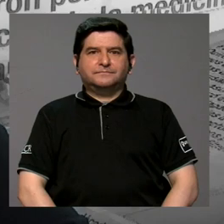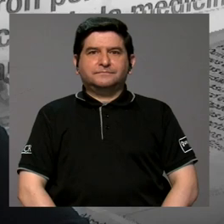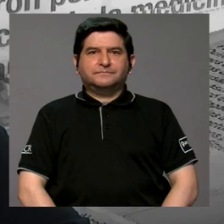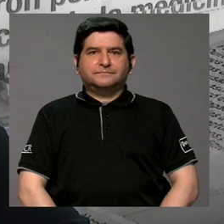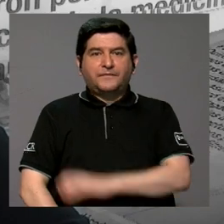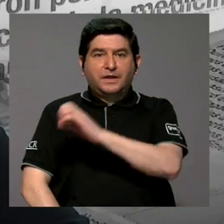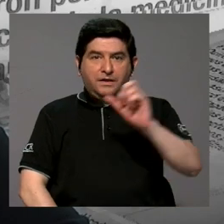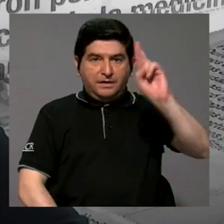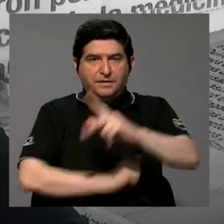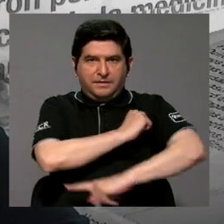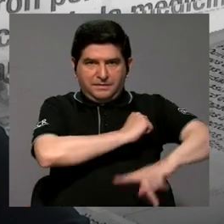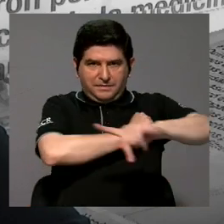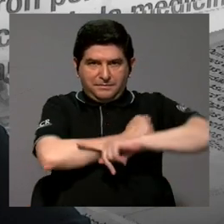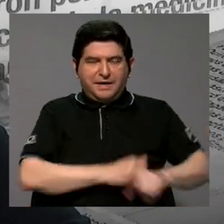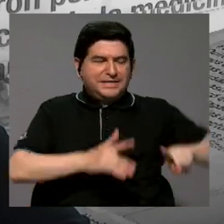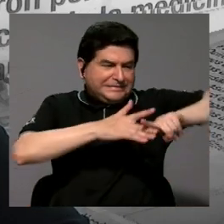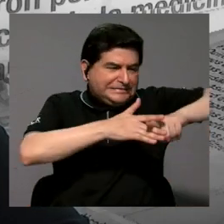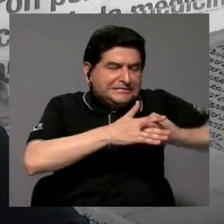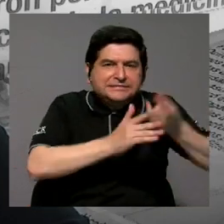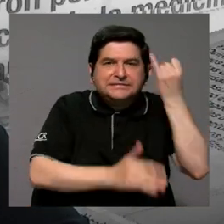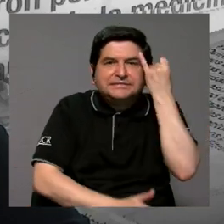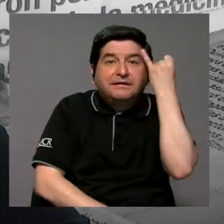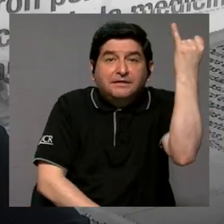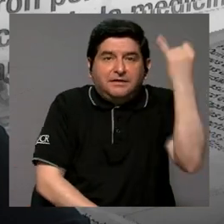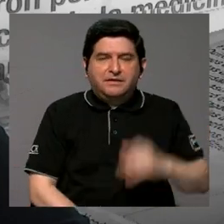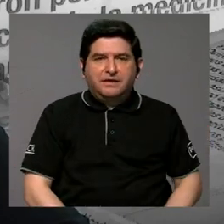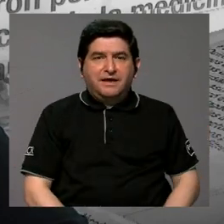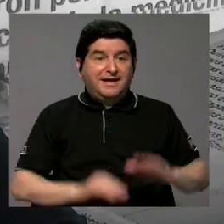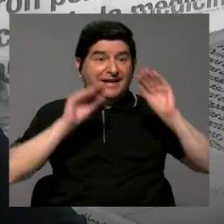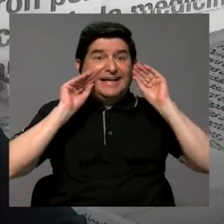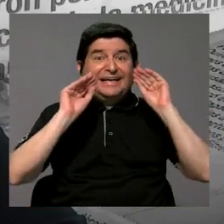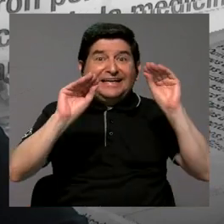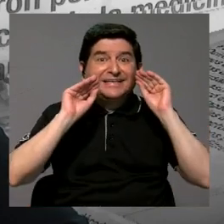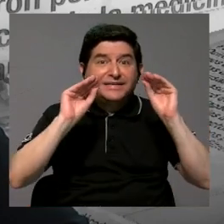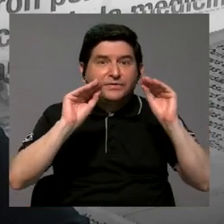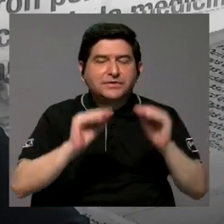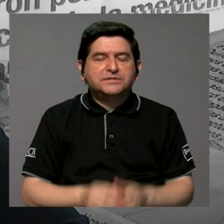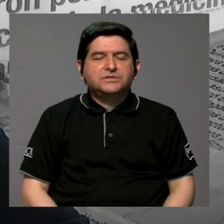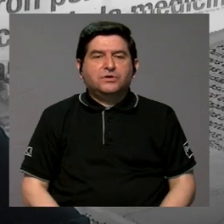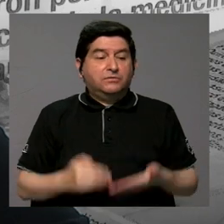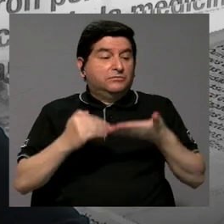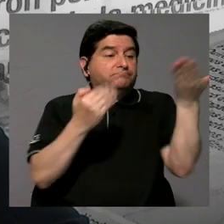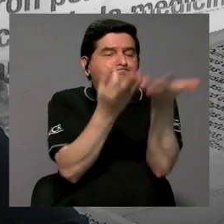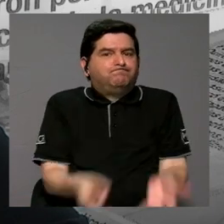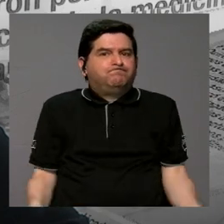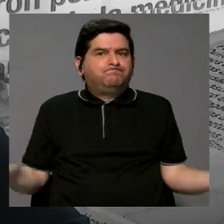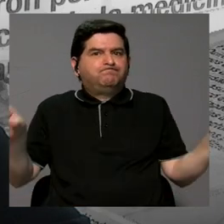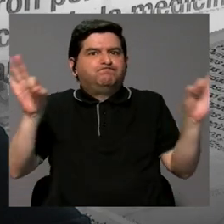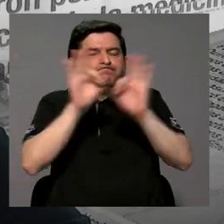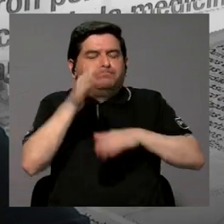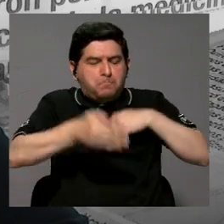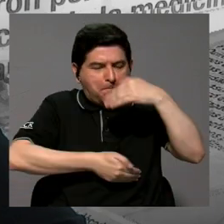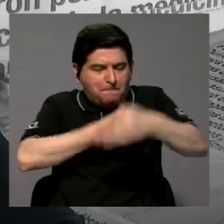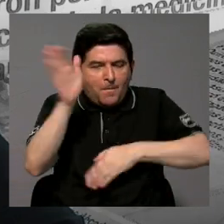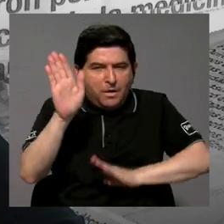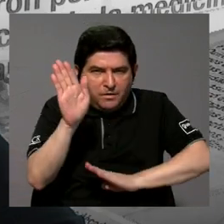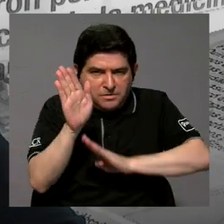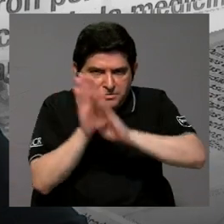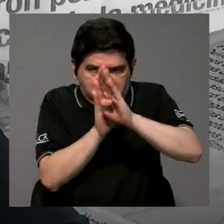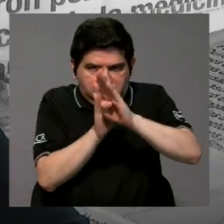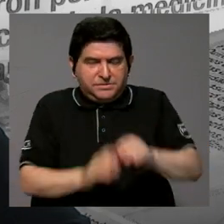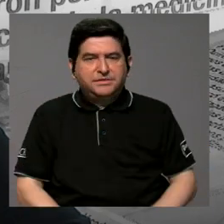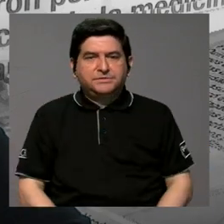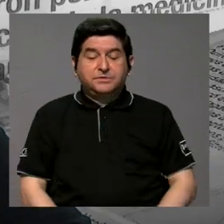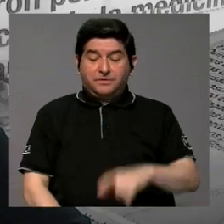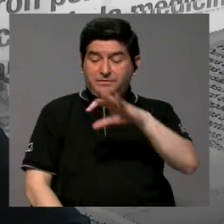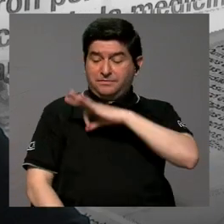Costa Rica es un país que parte de la idea de que la educación es un factor clave del proceso de desarrollo,